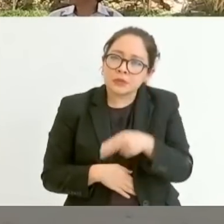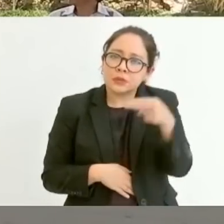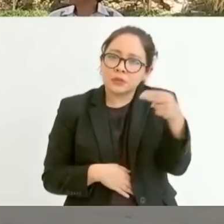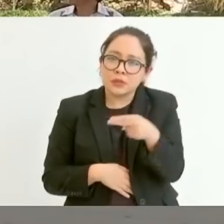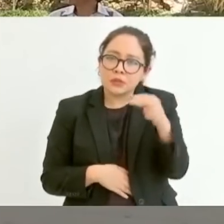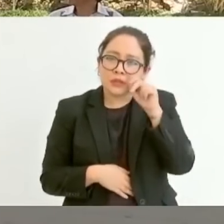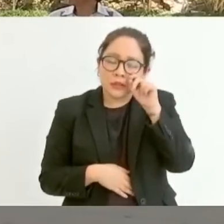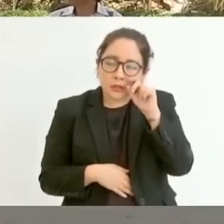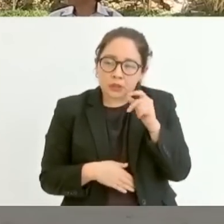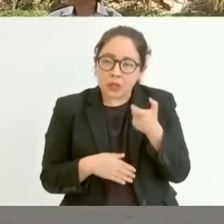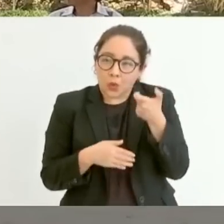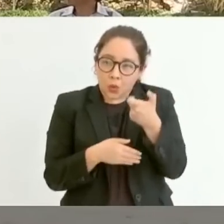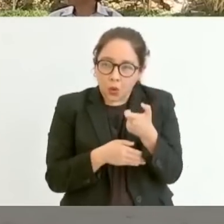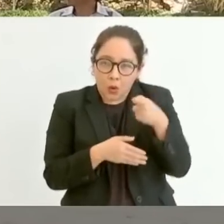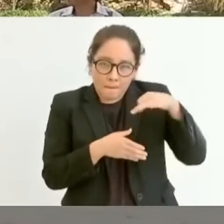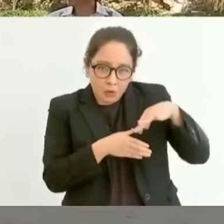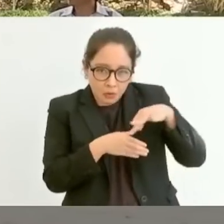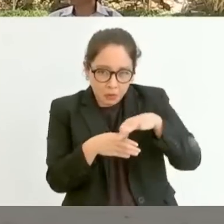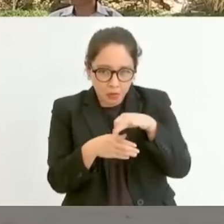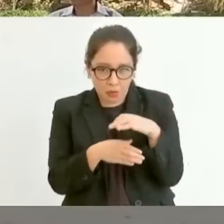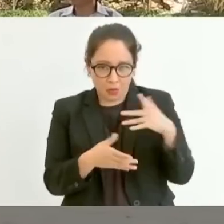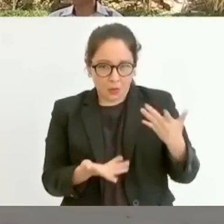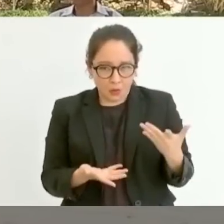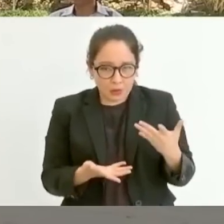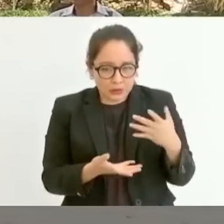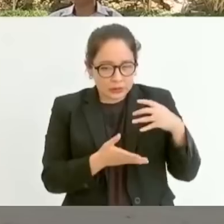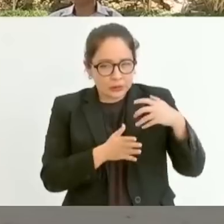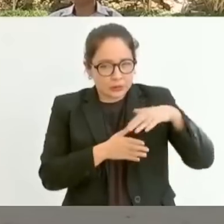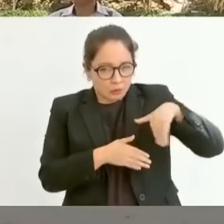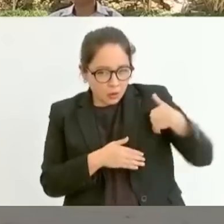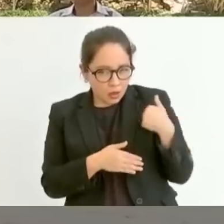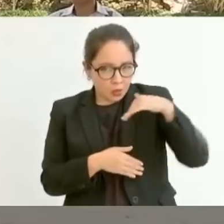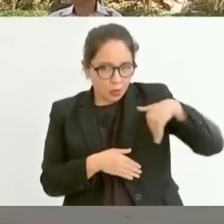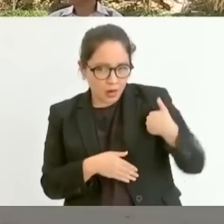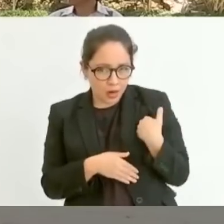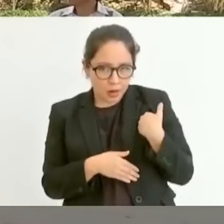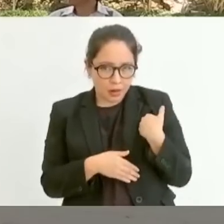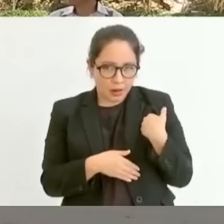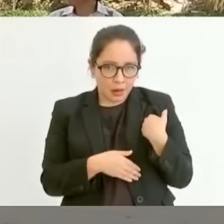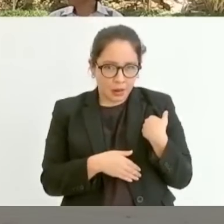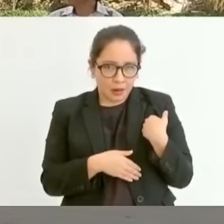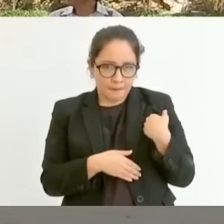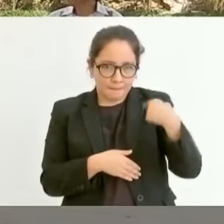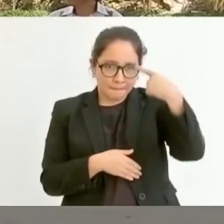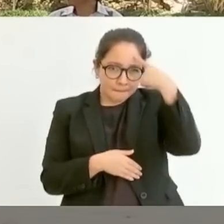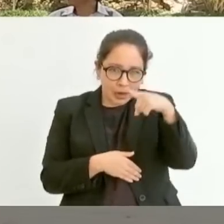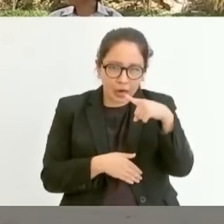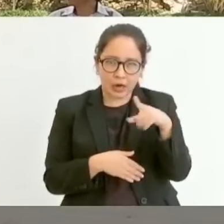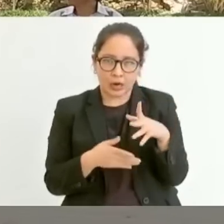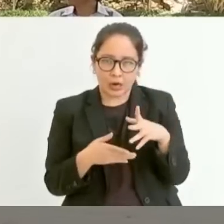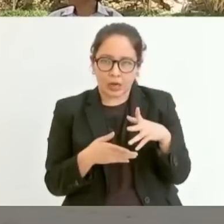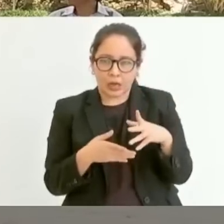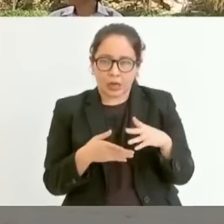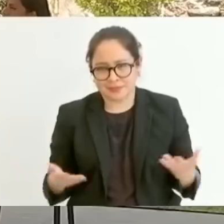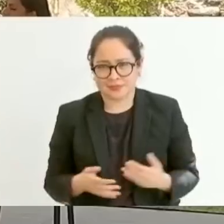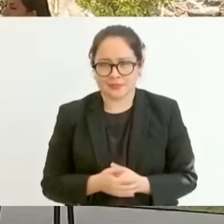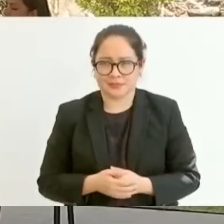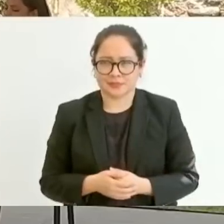ahorros para financiar el desarrollo, para el bienestar.